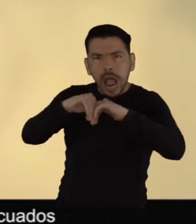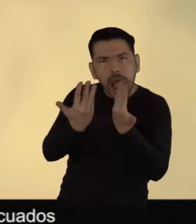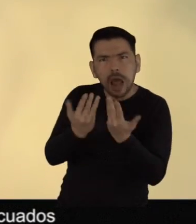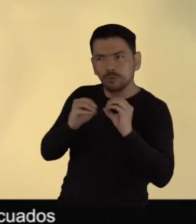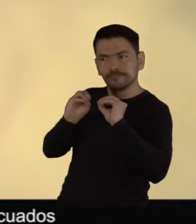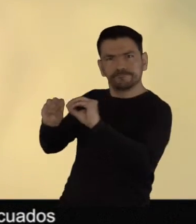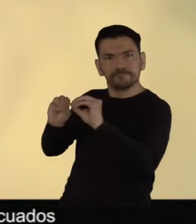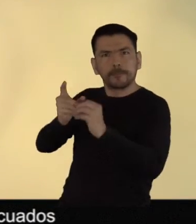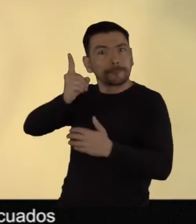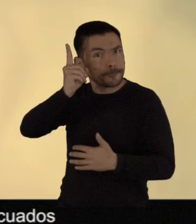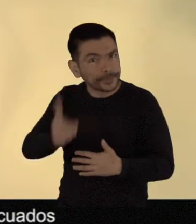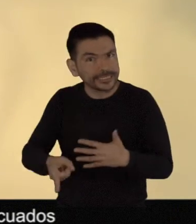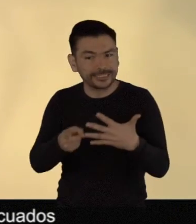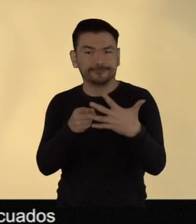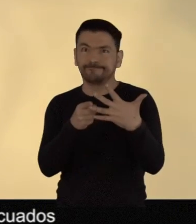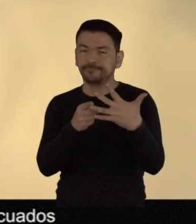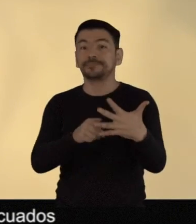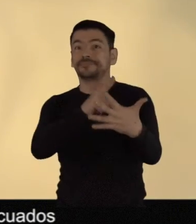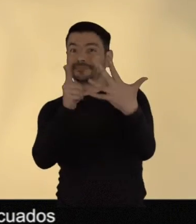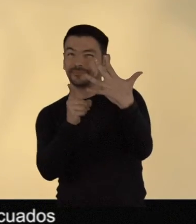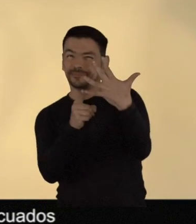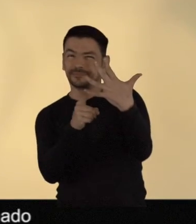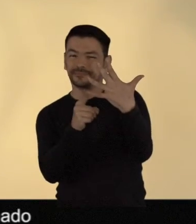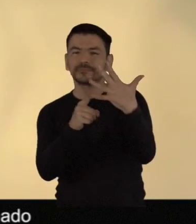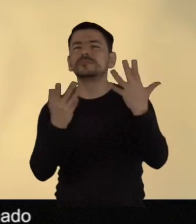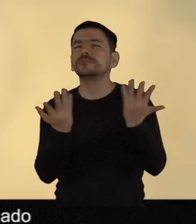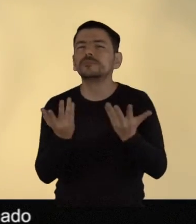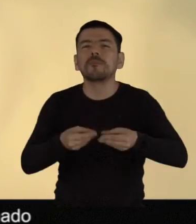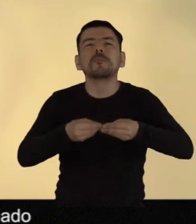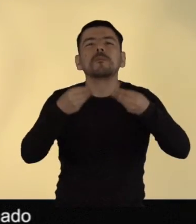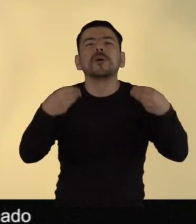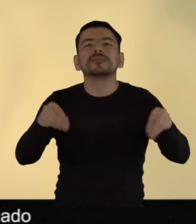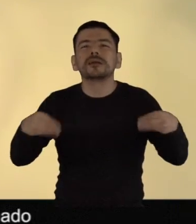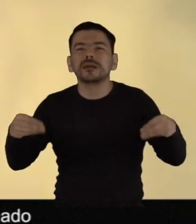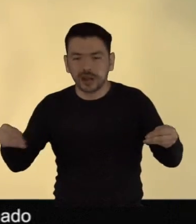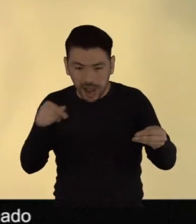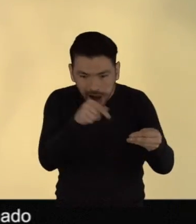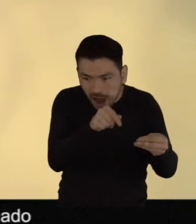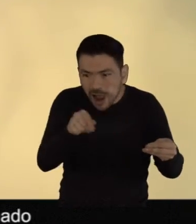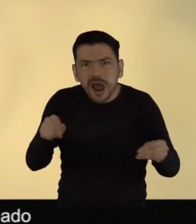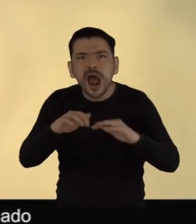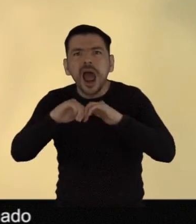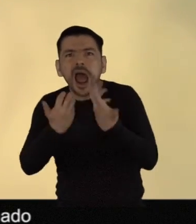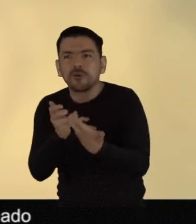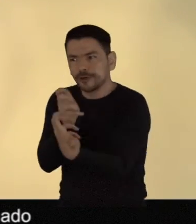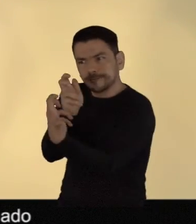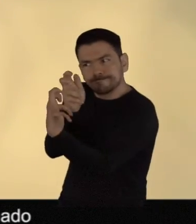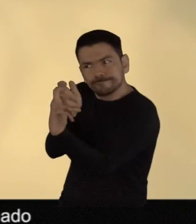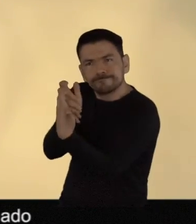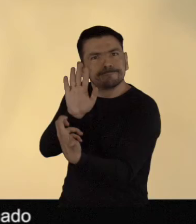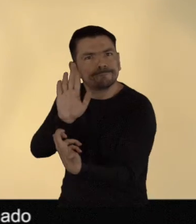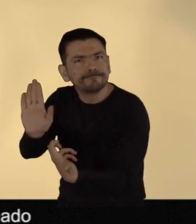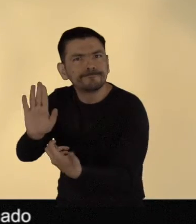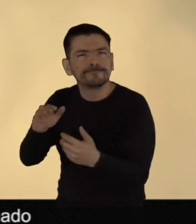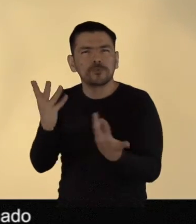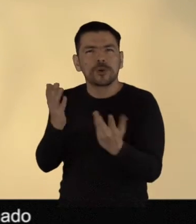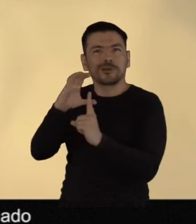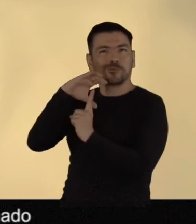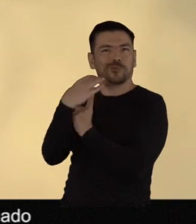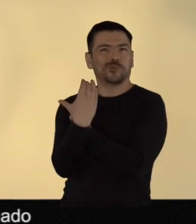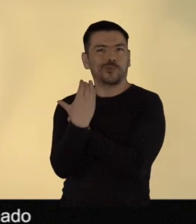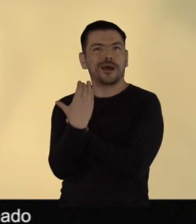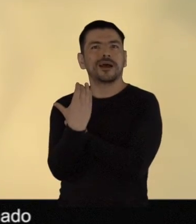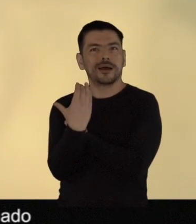adecuados y con pertinencia cultural. Desde UNICEF, hacemos un llamado a la acción para que,